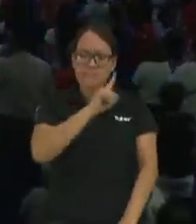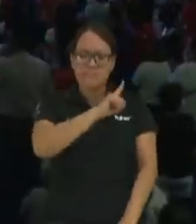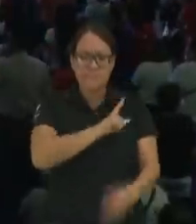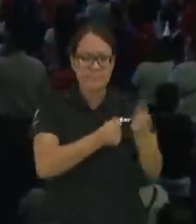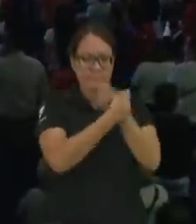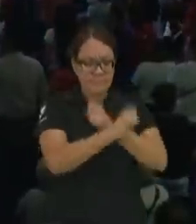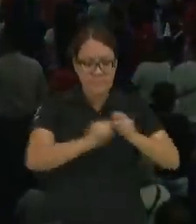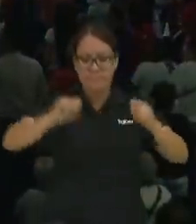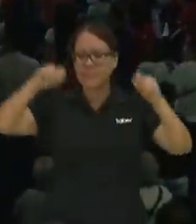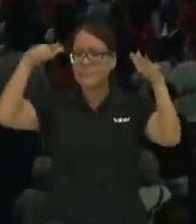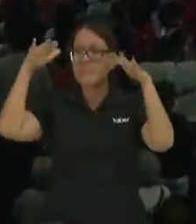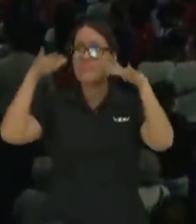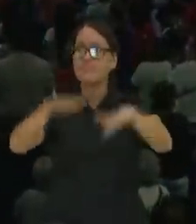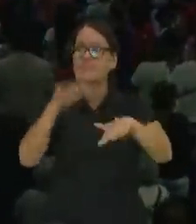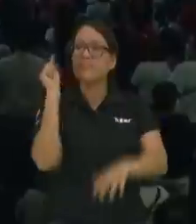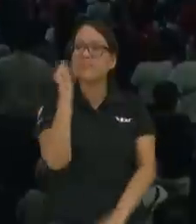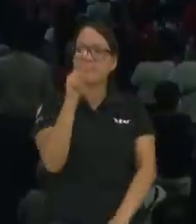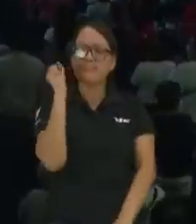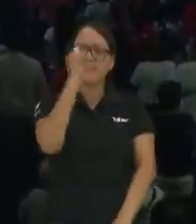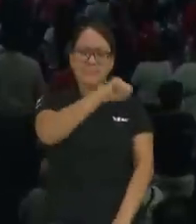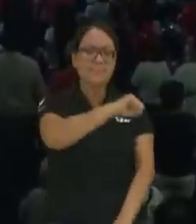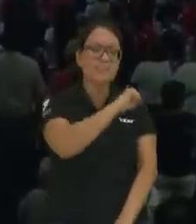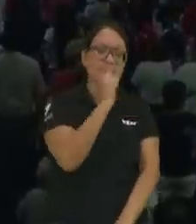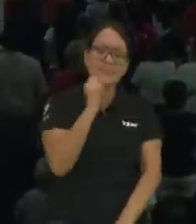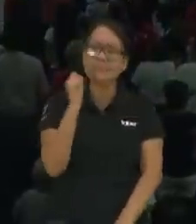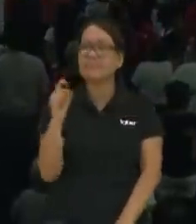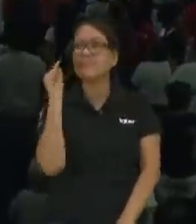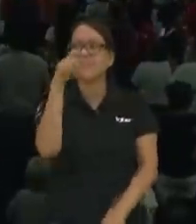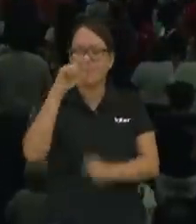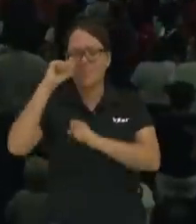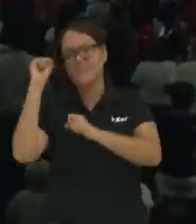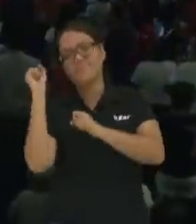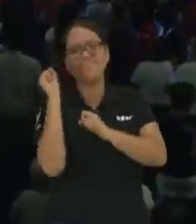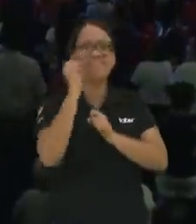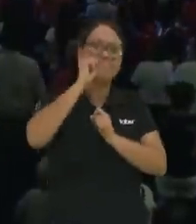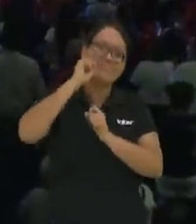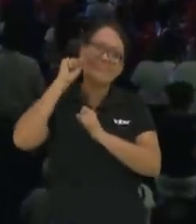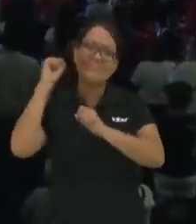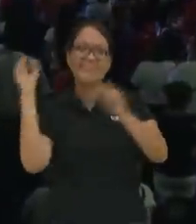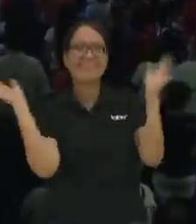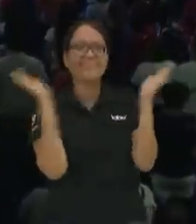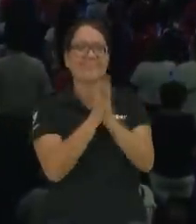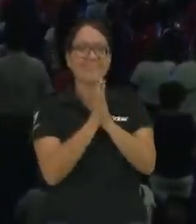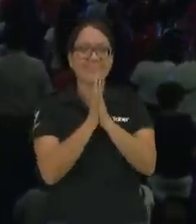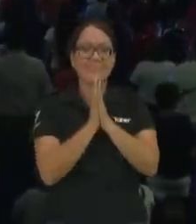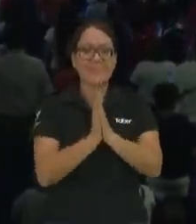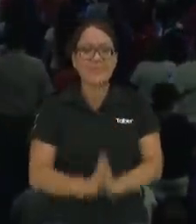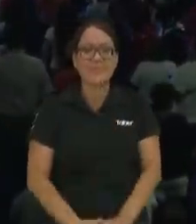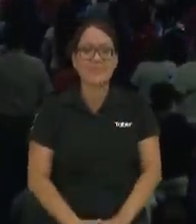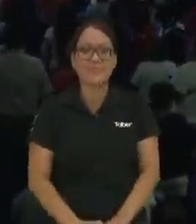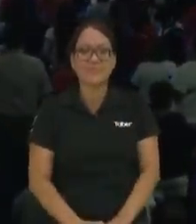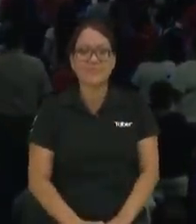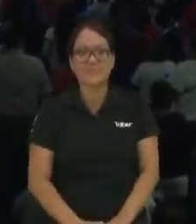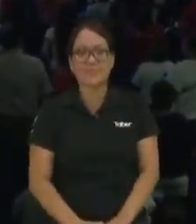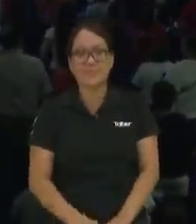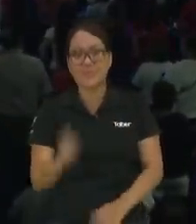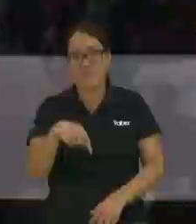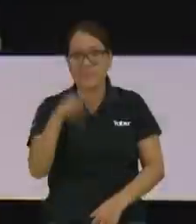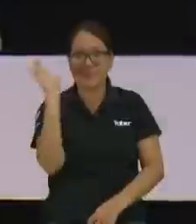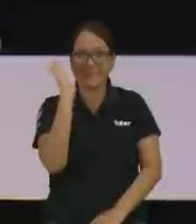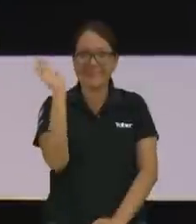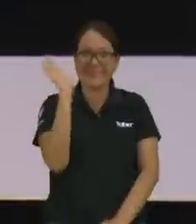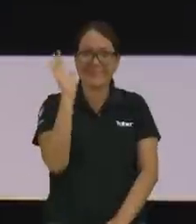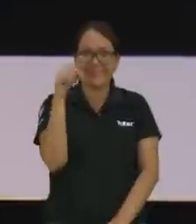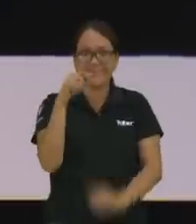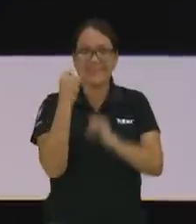Agradecido Por tu libertad Por eso canto Por eso canto Vamos a despedirnos y vamos